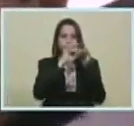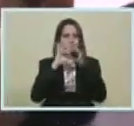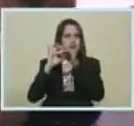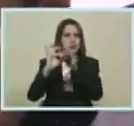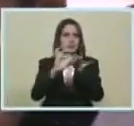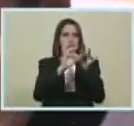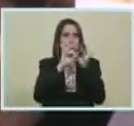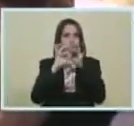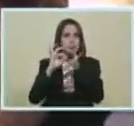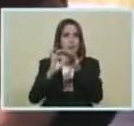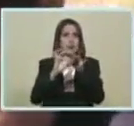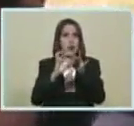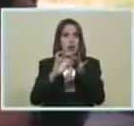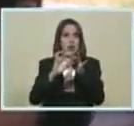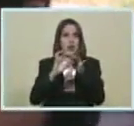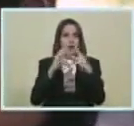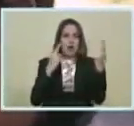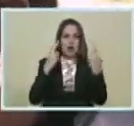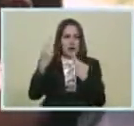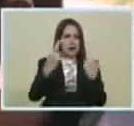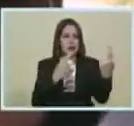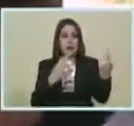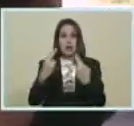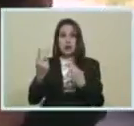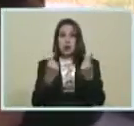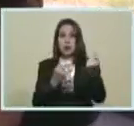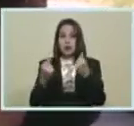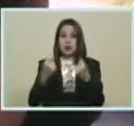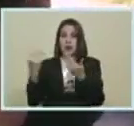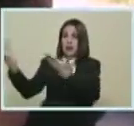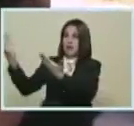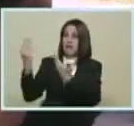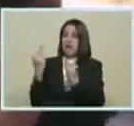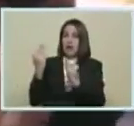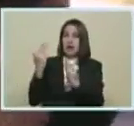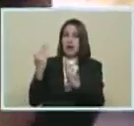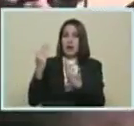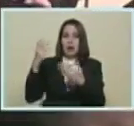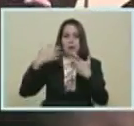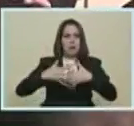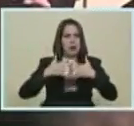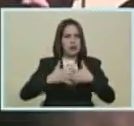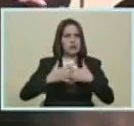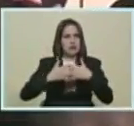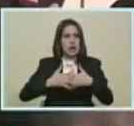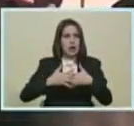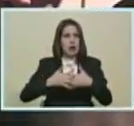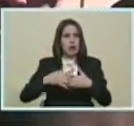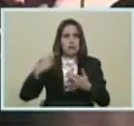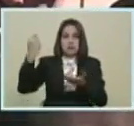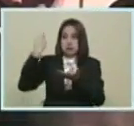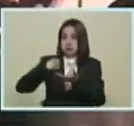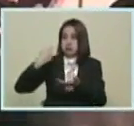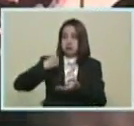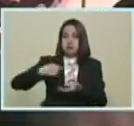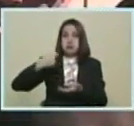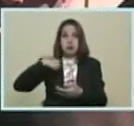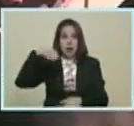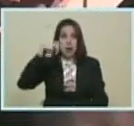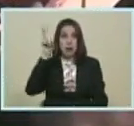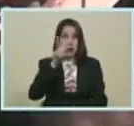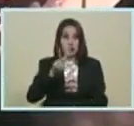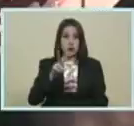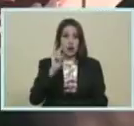Las relaciones comerciales Muy pronto Va a ir a una delegación De empresarios Inversionistas Argelinos A Venezuela